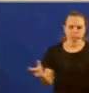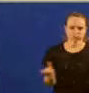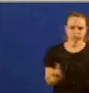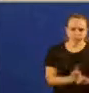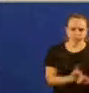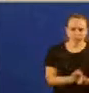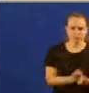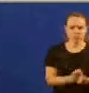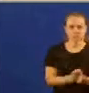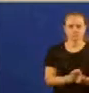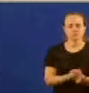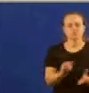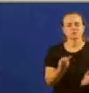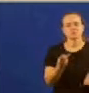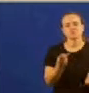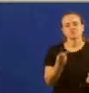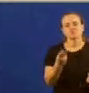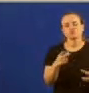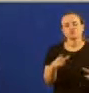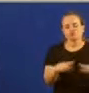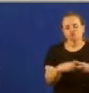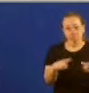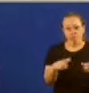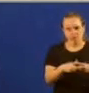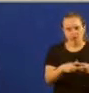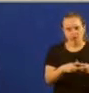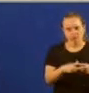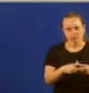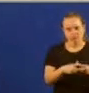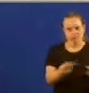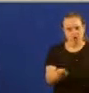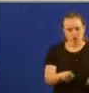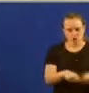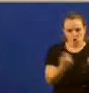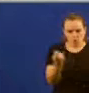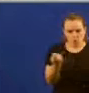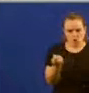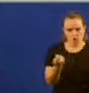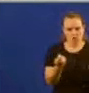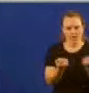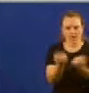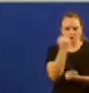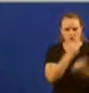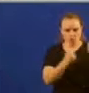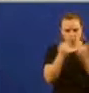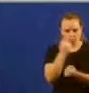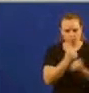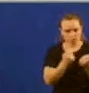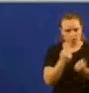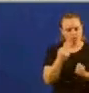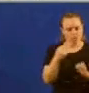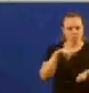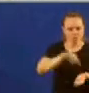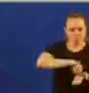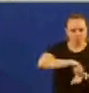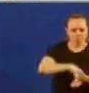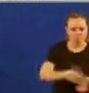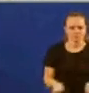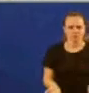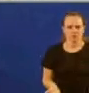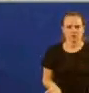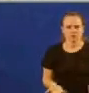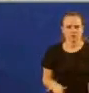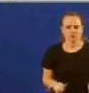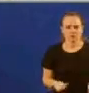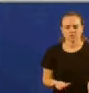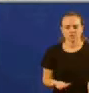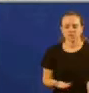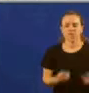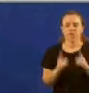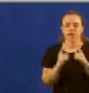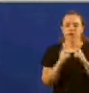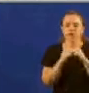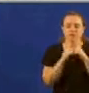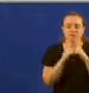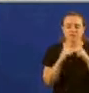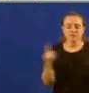e a administración autonómica debilitada. E que pasou no último ano? Galicia non progresa en poboación,